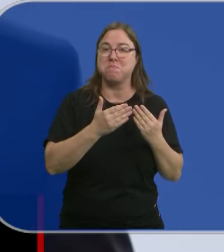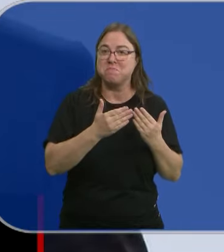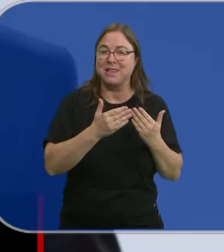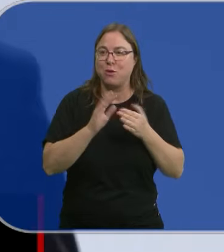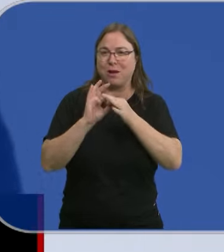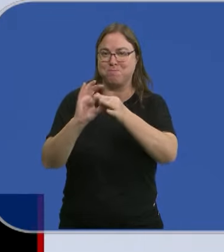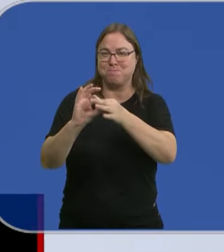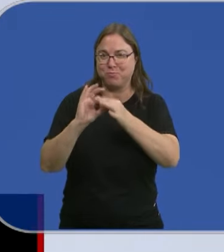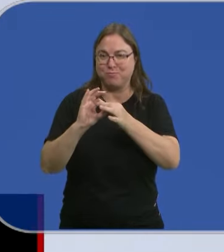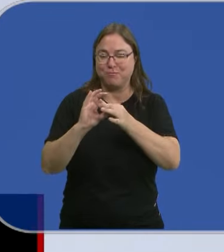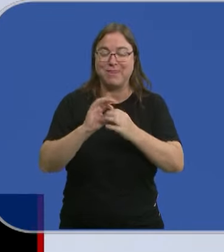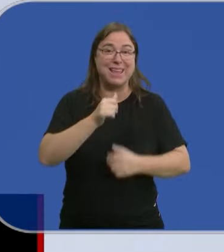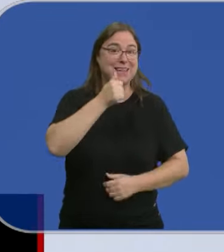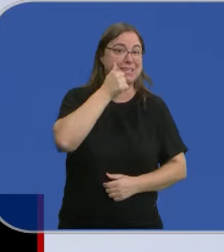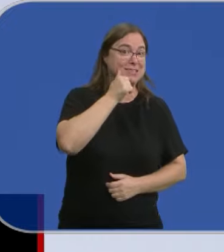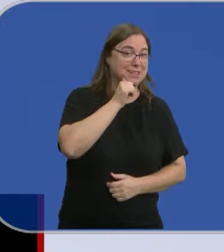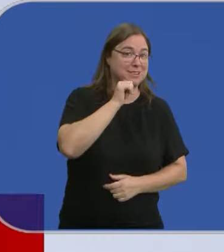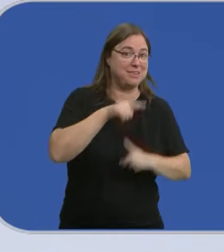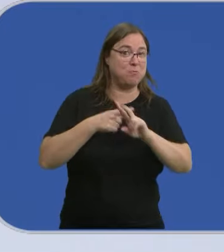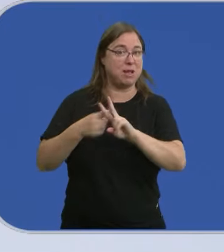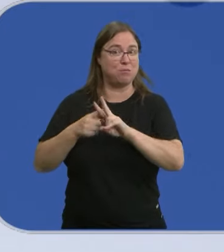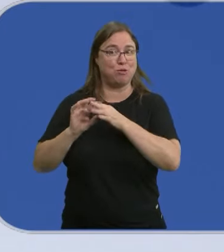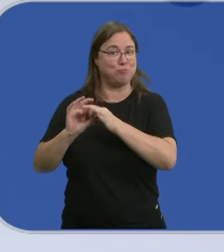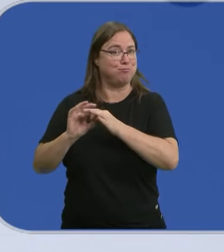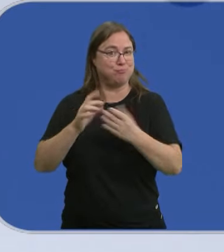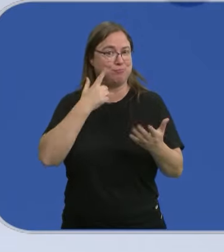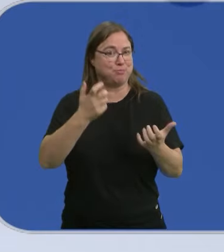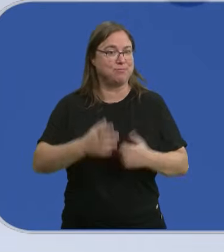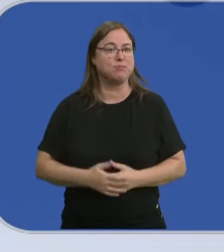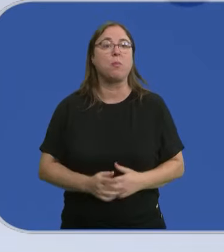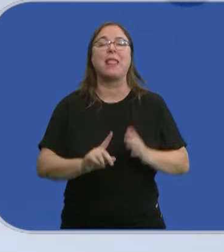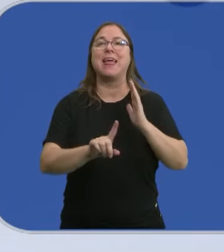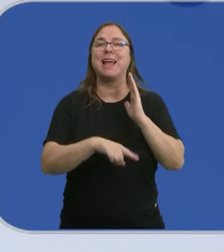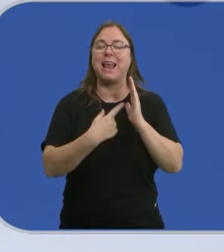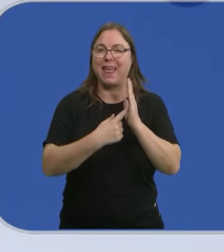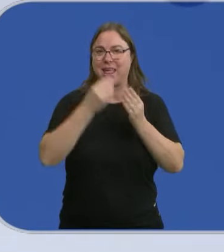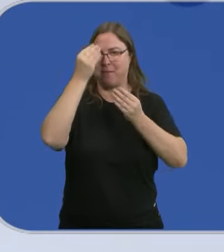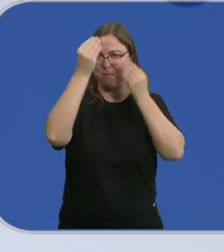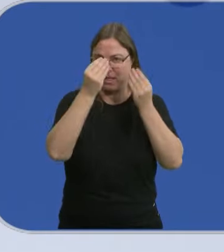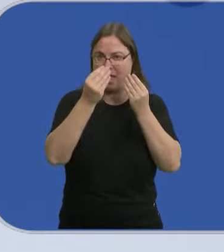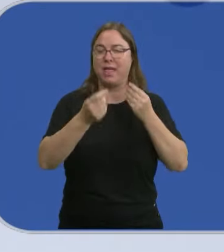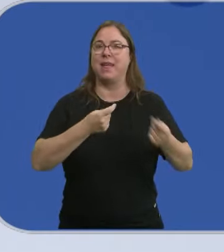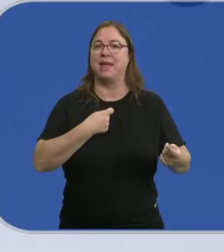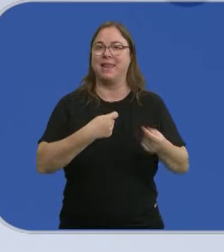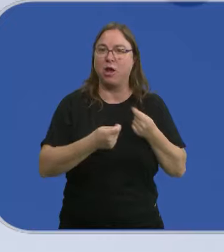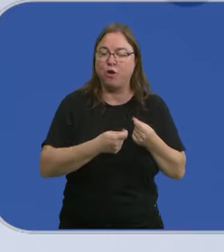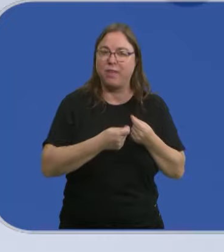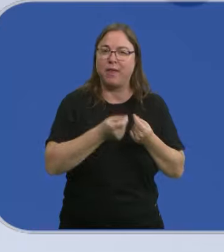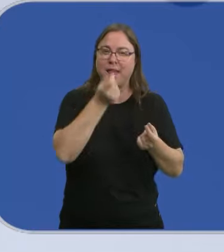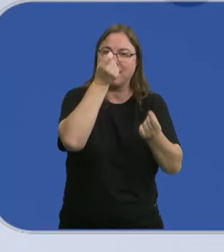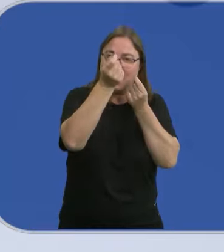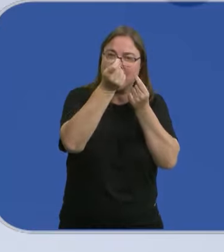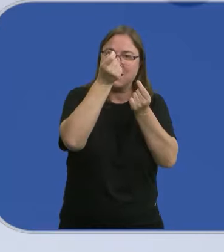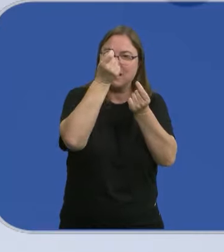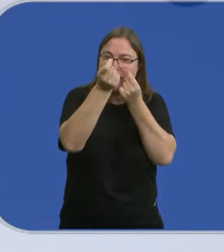una pinza clara entre el sanchismo y Vox. Una ley meditada, una ley negociada coma a coma,